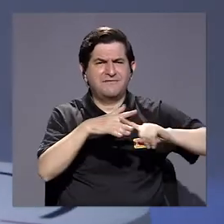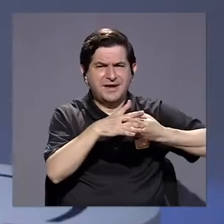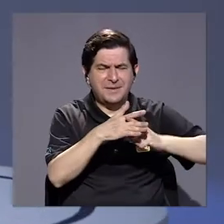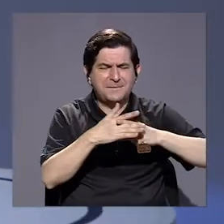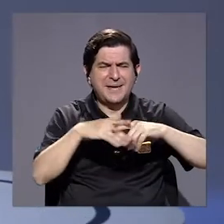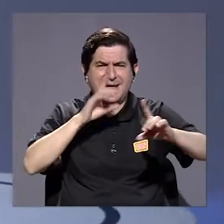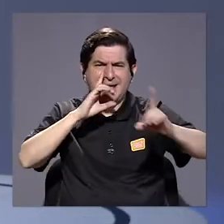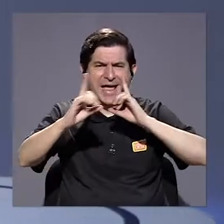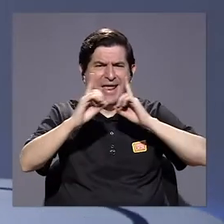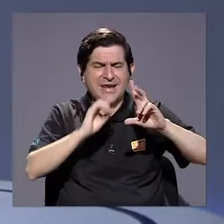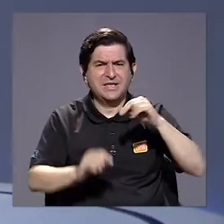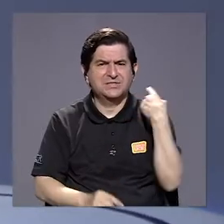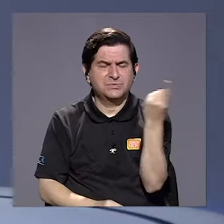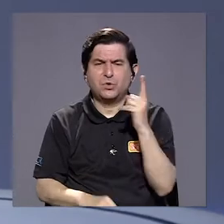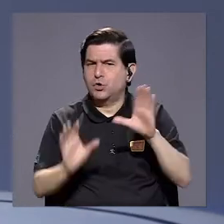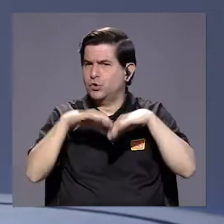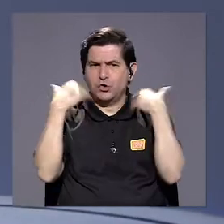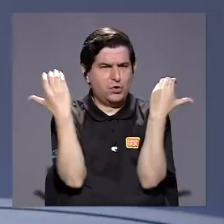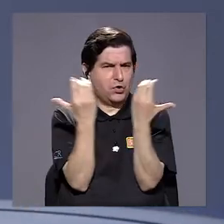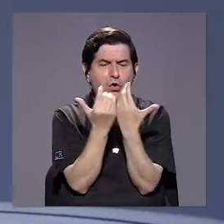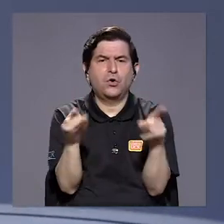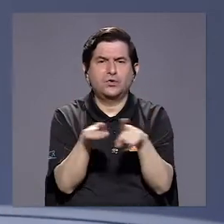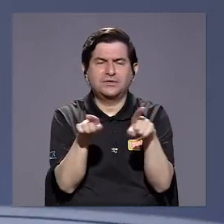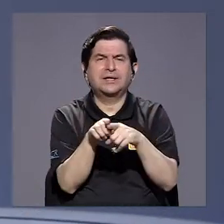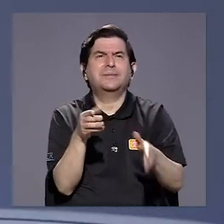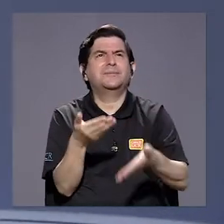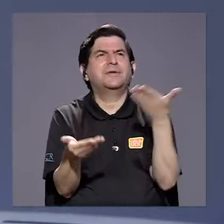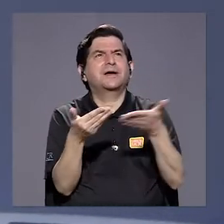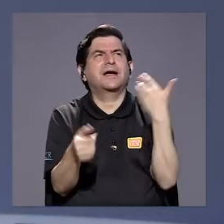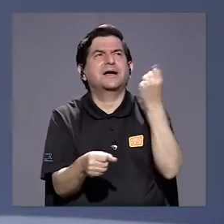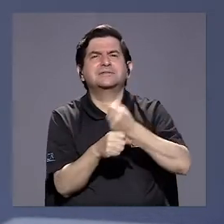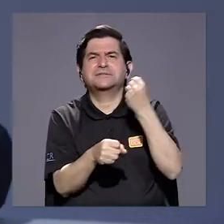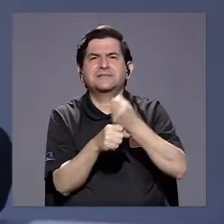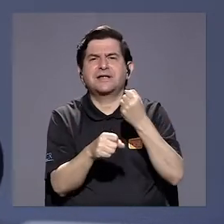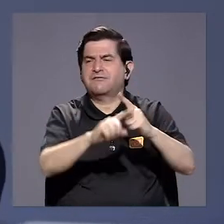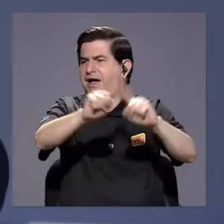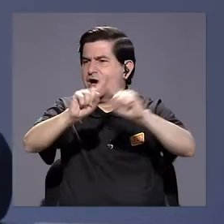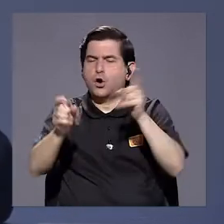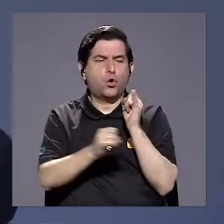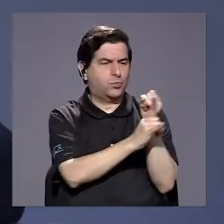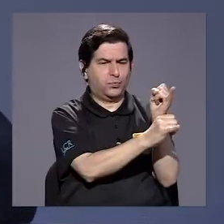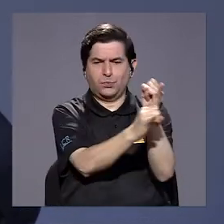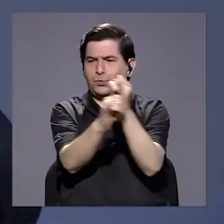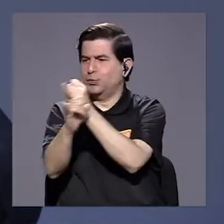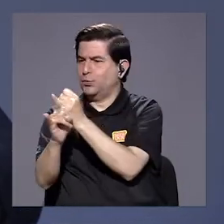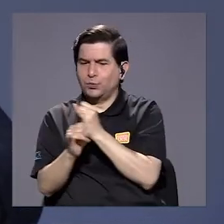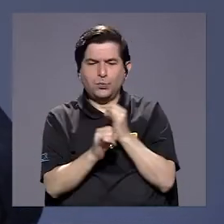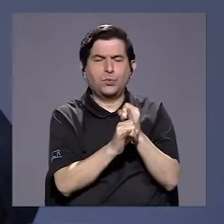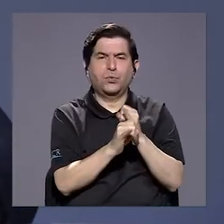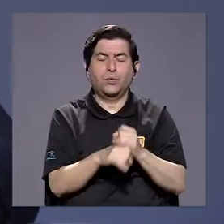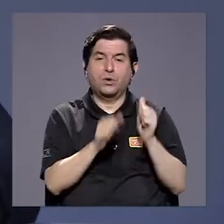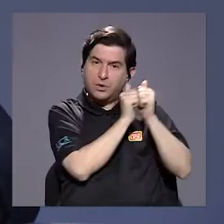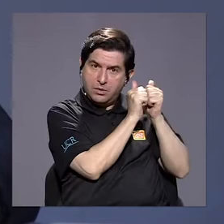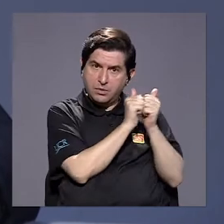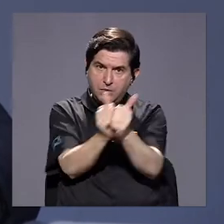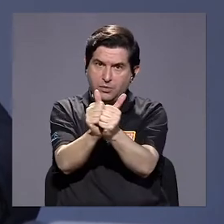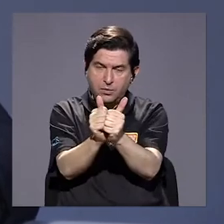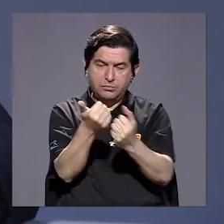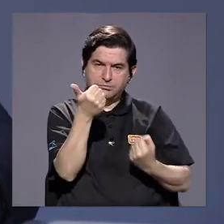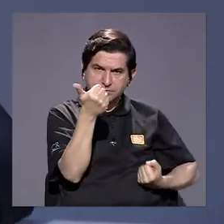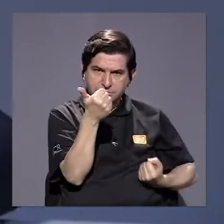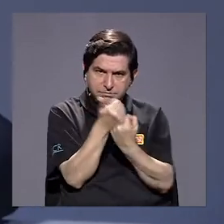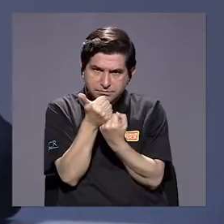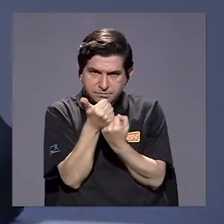nos habla de ese mecanismo de diálogo, no solamente a nivel de comisiones, sino de casi que es una labor interinstitucional que debería ir